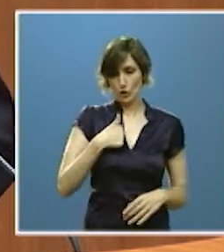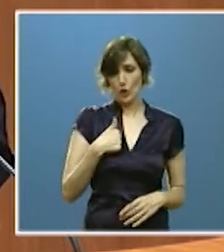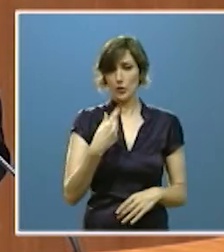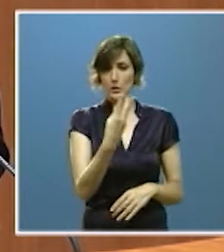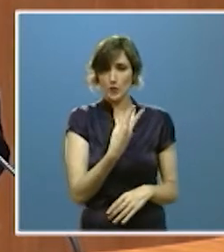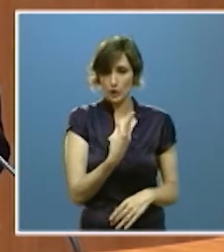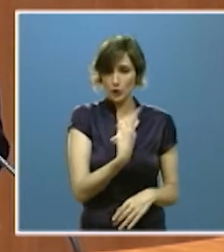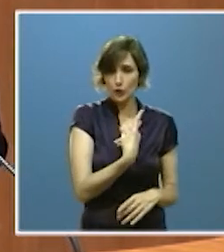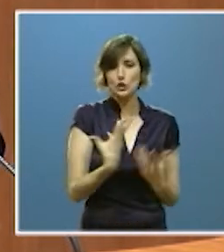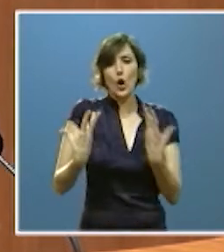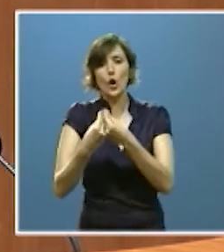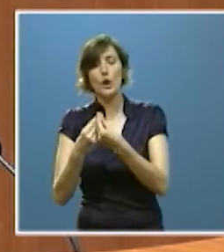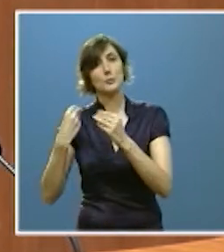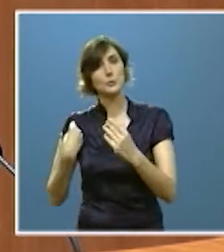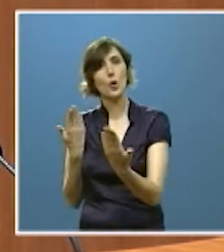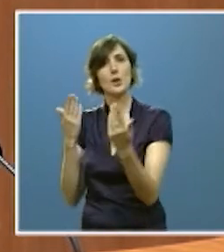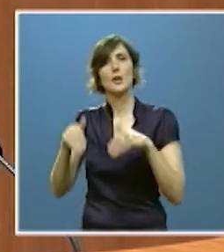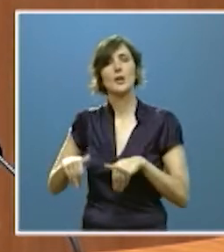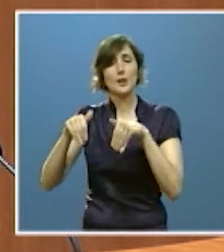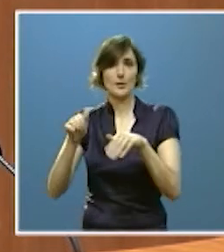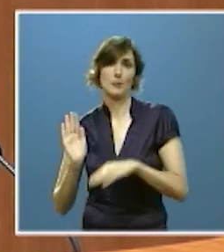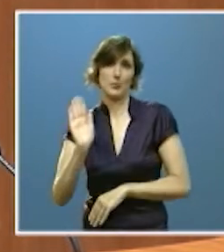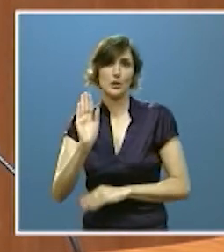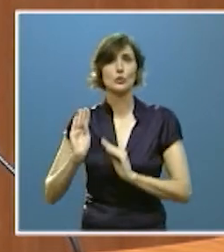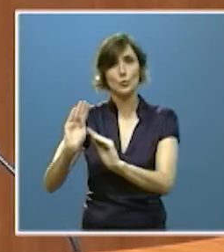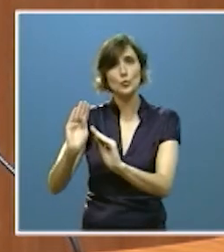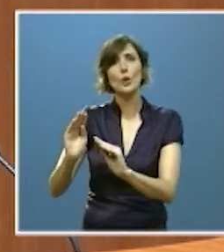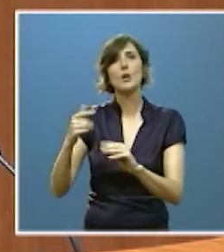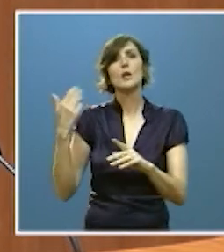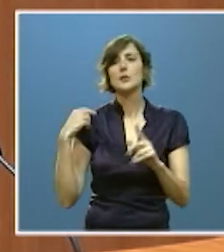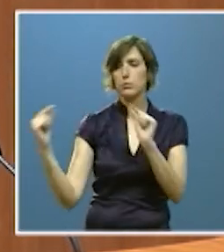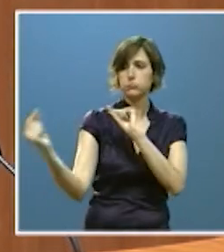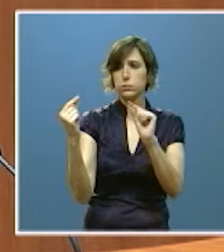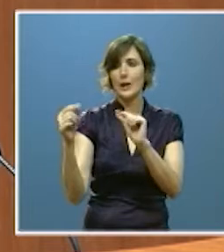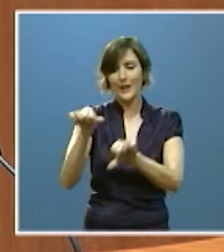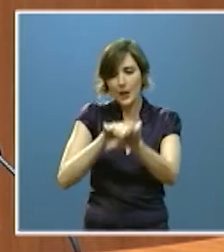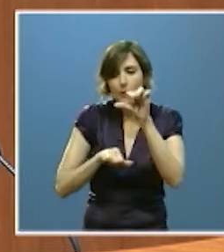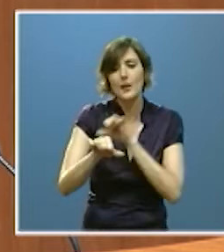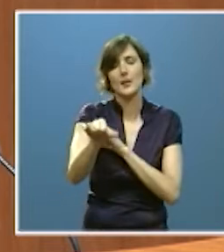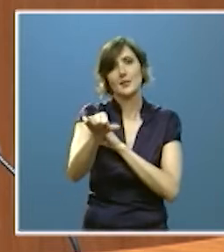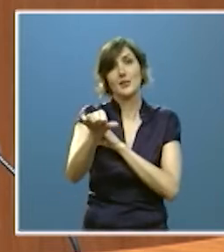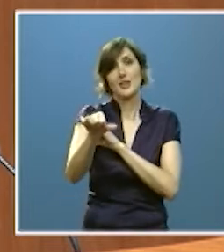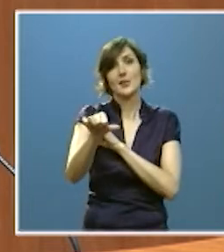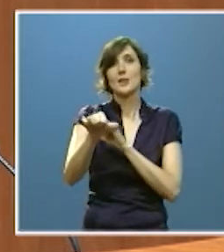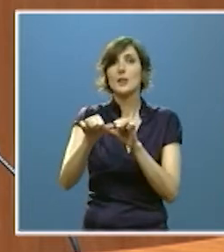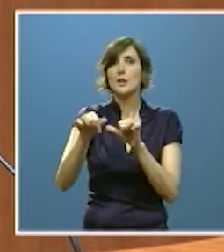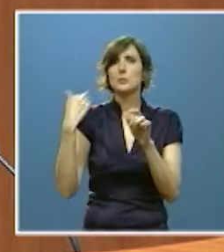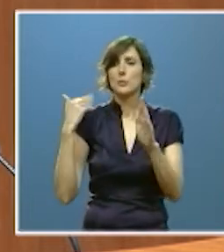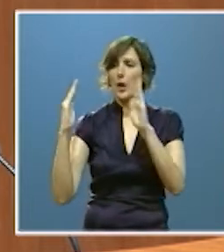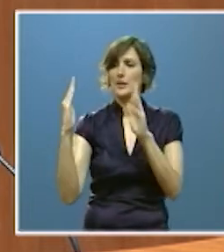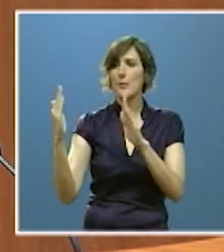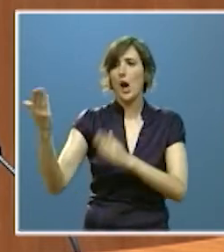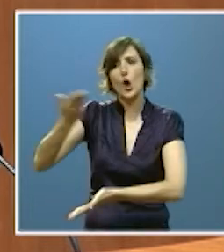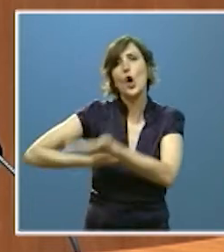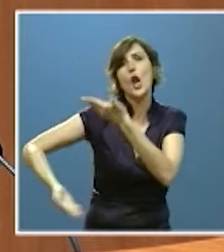los representantes de estas plataformas ha significado iniciar una etapa que sin duda va a ser de colaboración